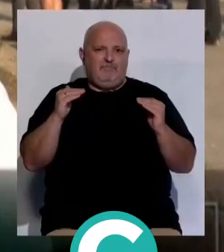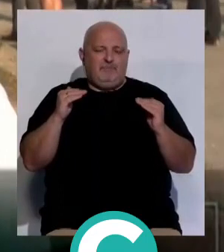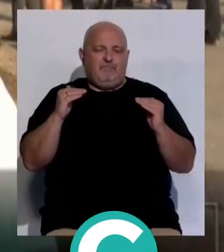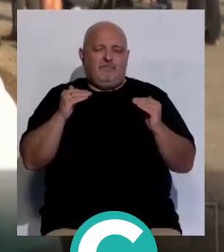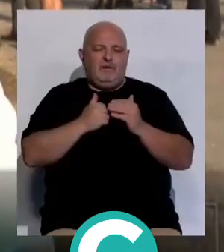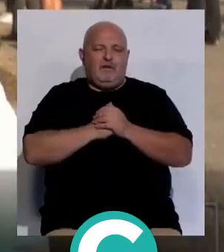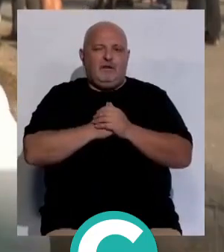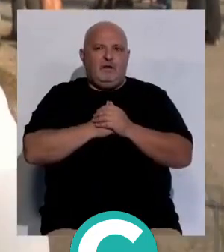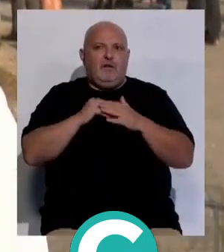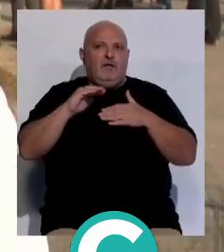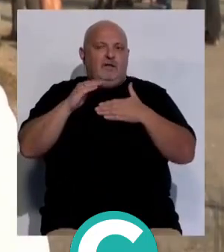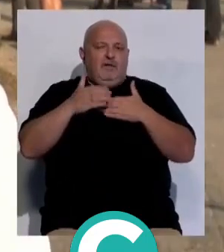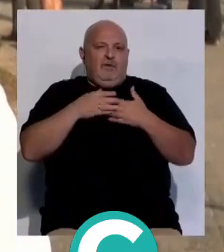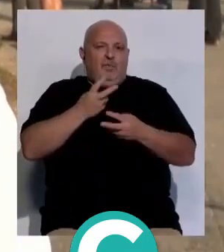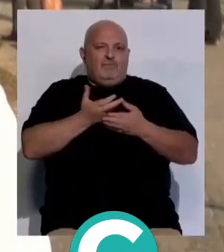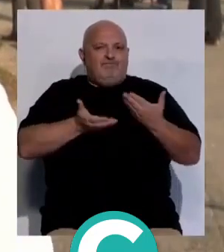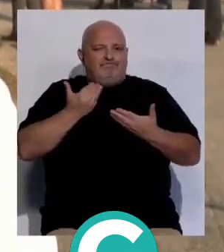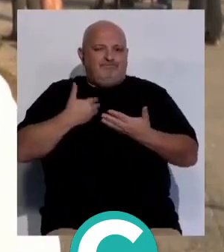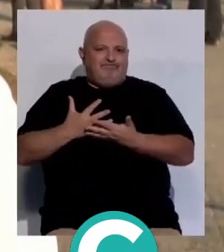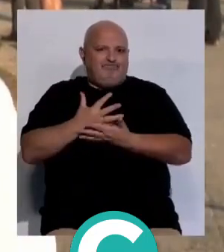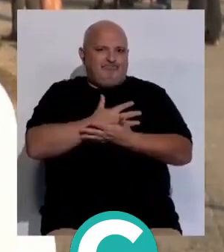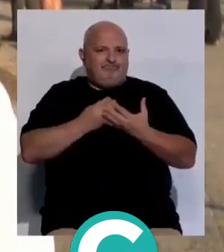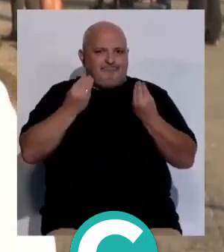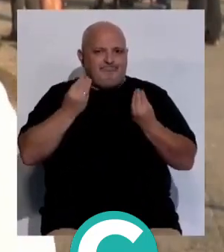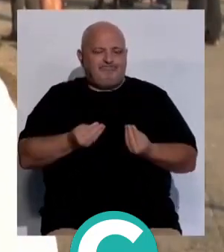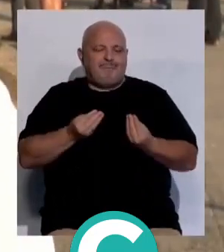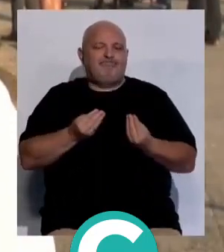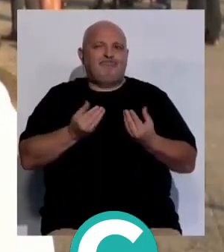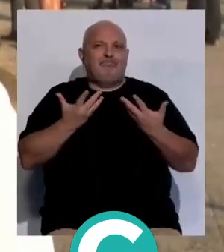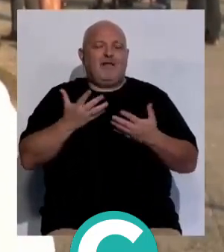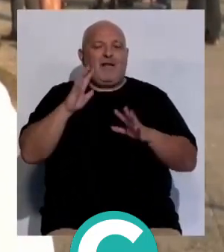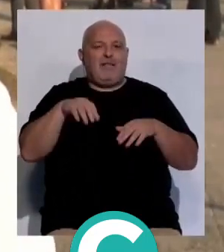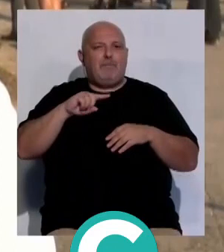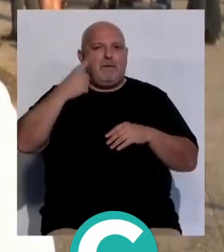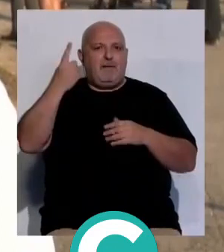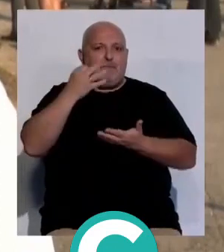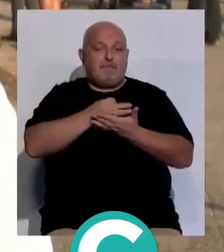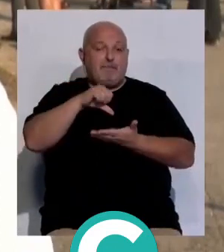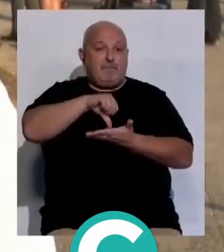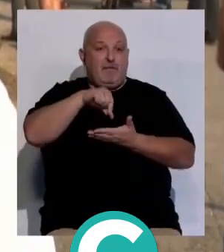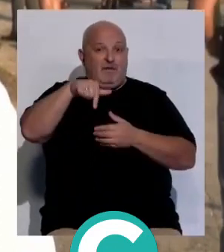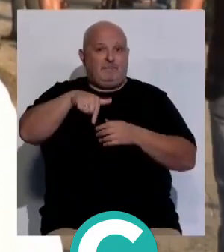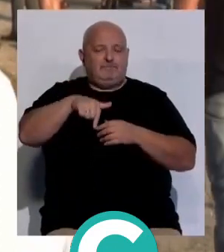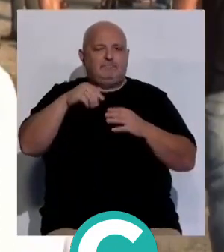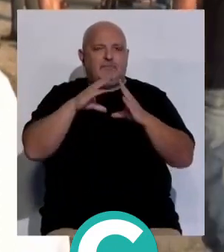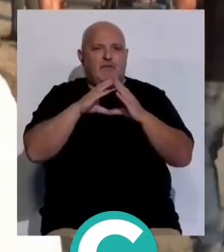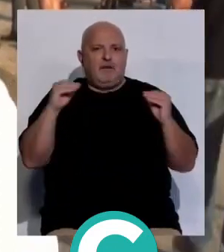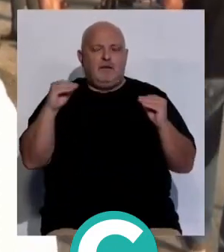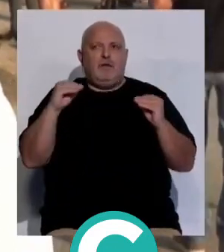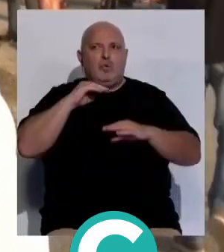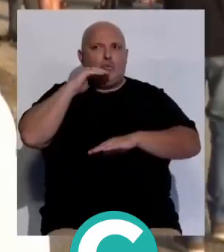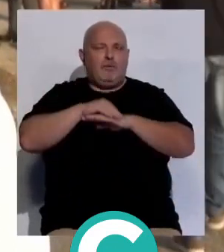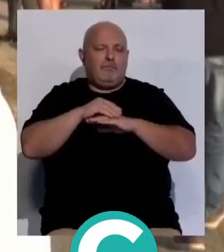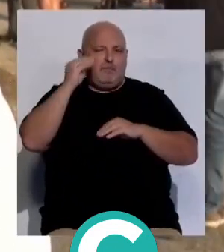concluimos con las exhumaciones en el cementerio de José y podemos decir efectivamente que Cádiz es la primera ciudad, capital de provincia, en Andalucía que